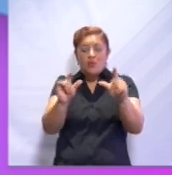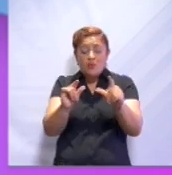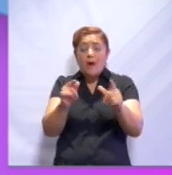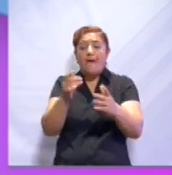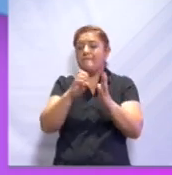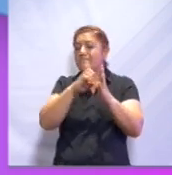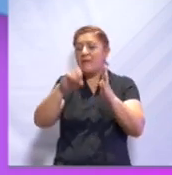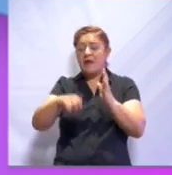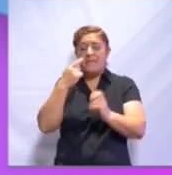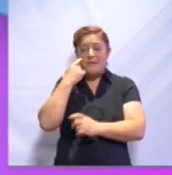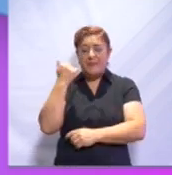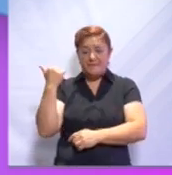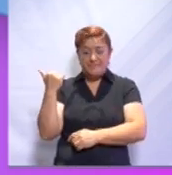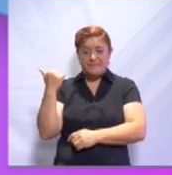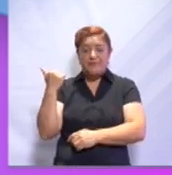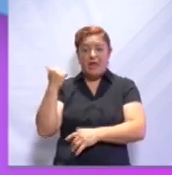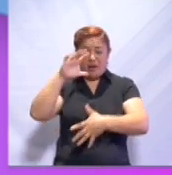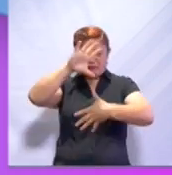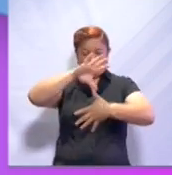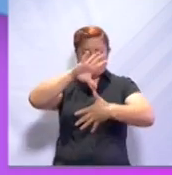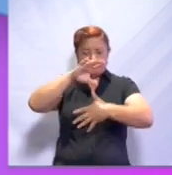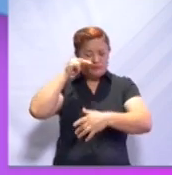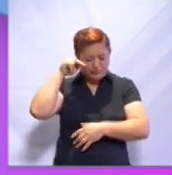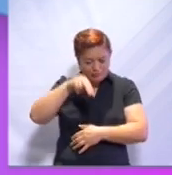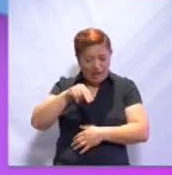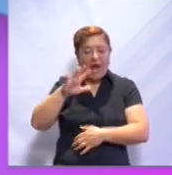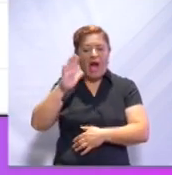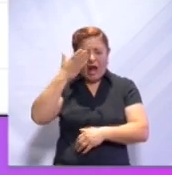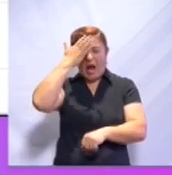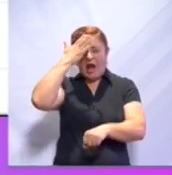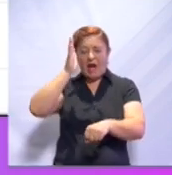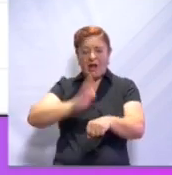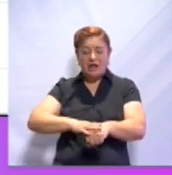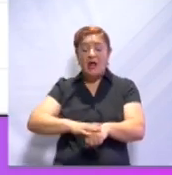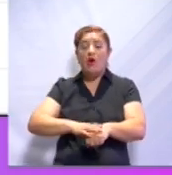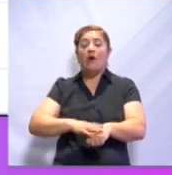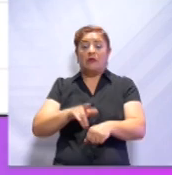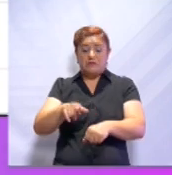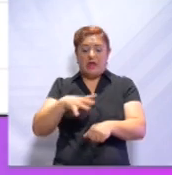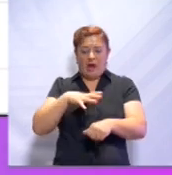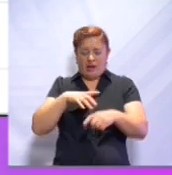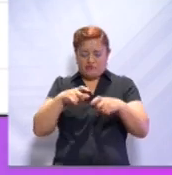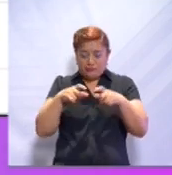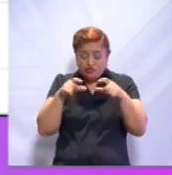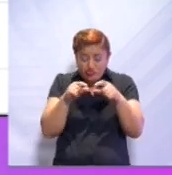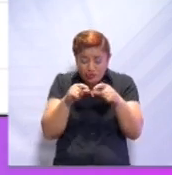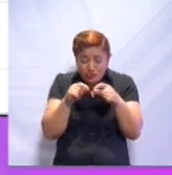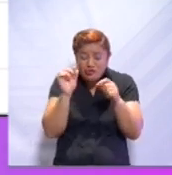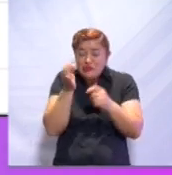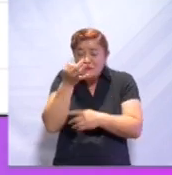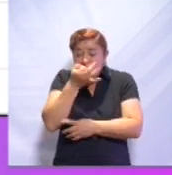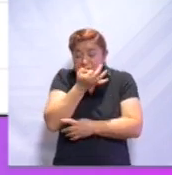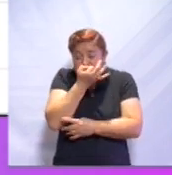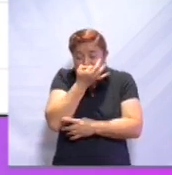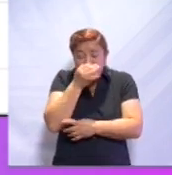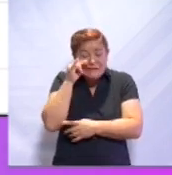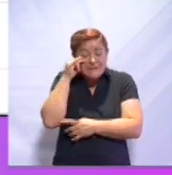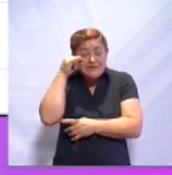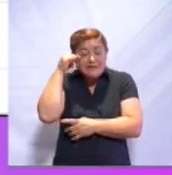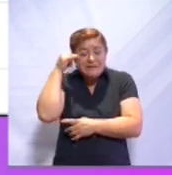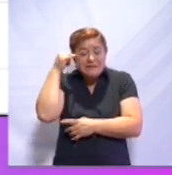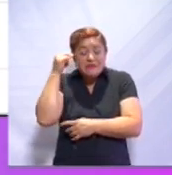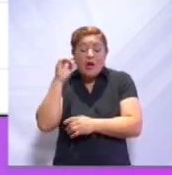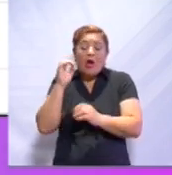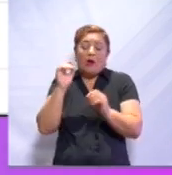viendo en pantalla, gracias a eso podemos observar y saber el tamaño de una gran extensión de tierra